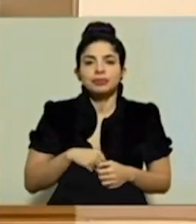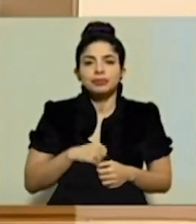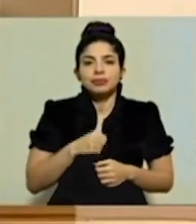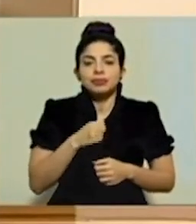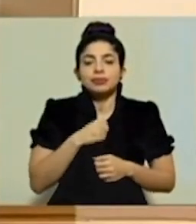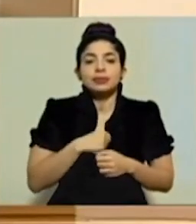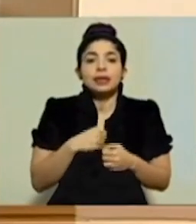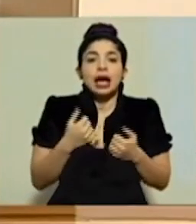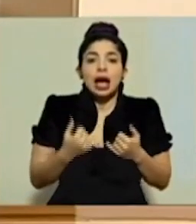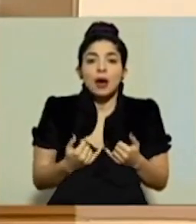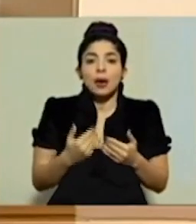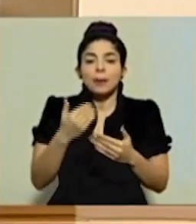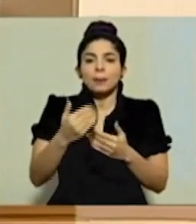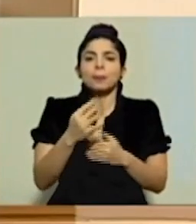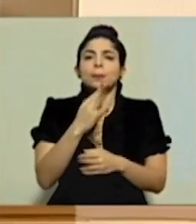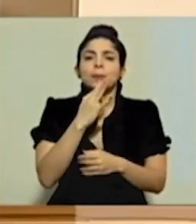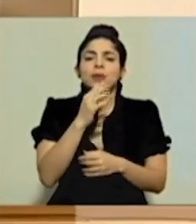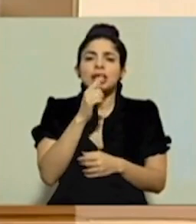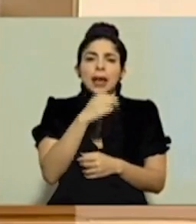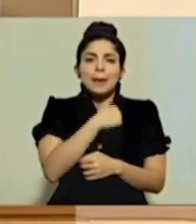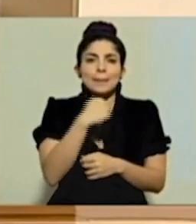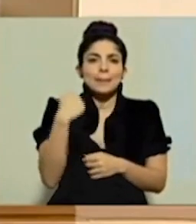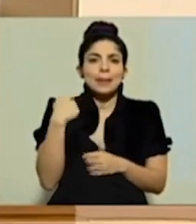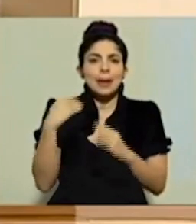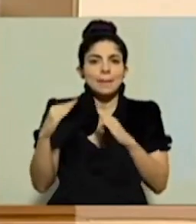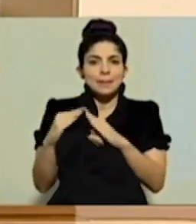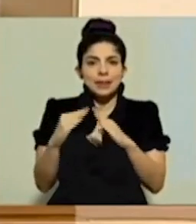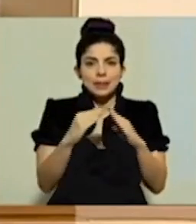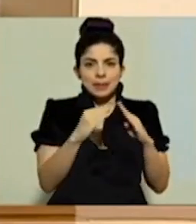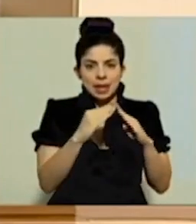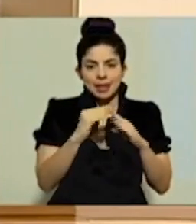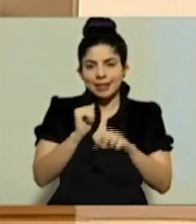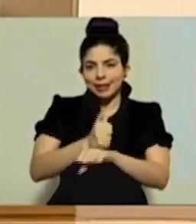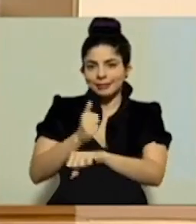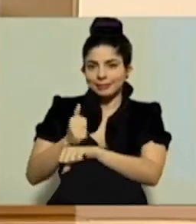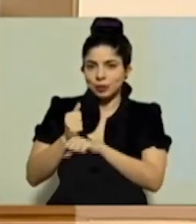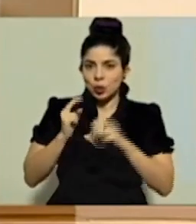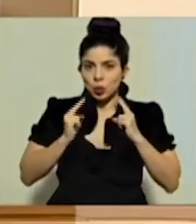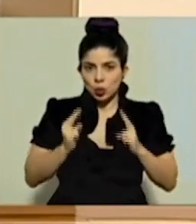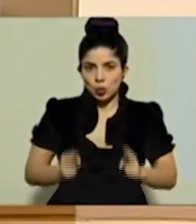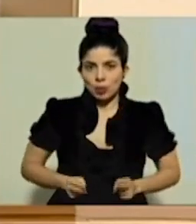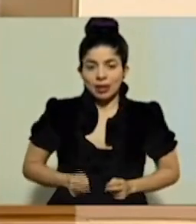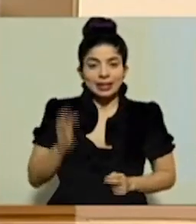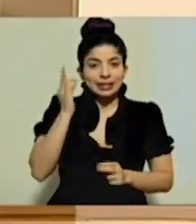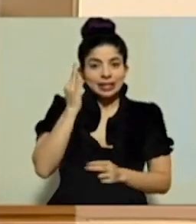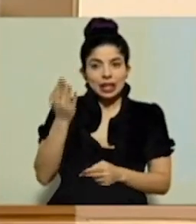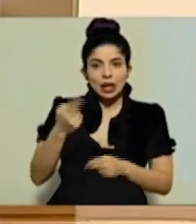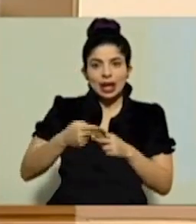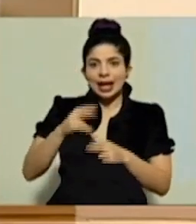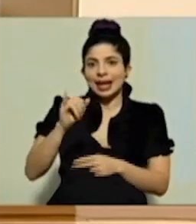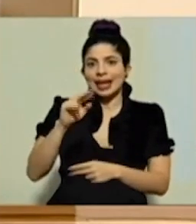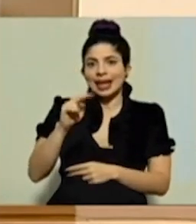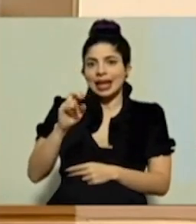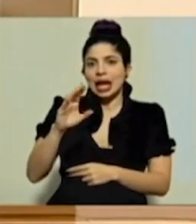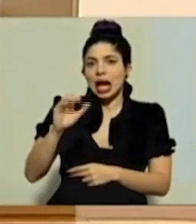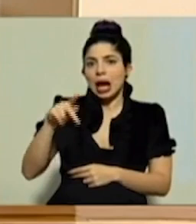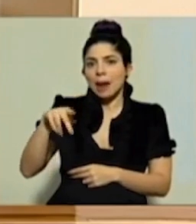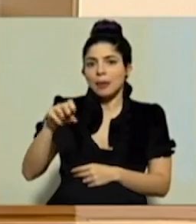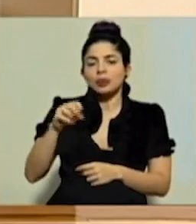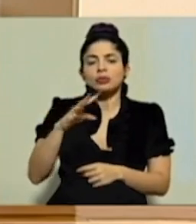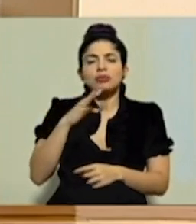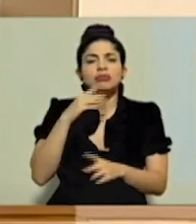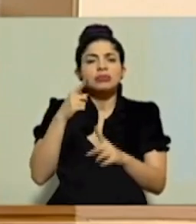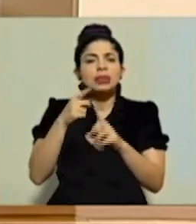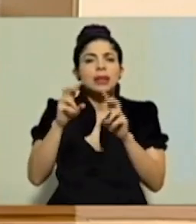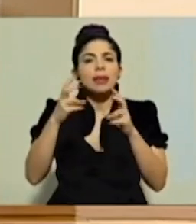A continuación, cedemos el uso a la palabra a la ministra de Vivienda y Asentamientos Humanos, la señora Irene Campos, quien abordará el